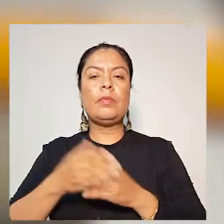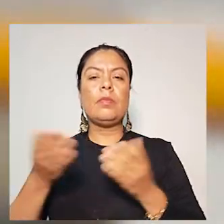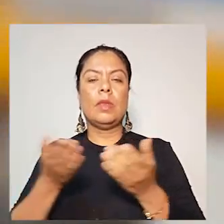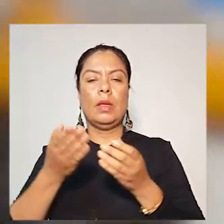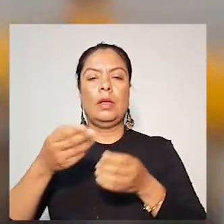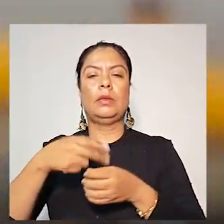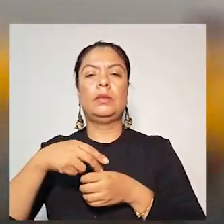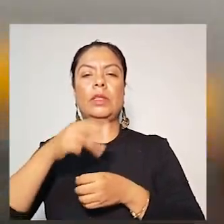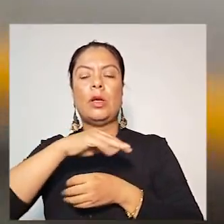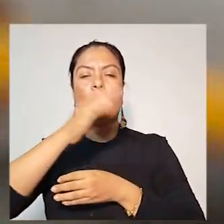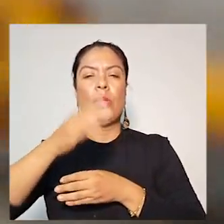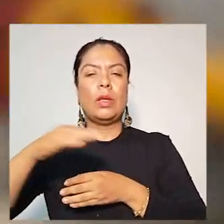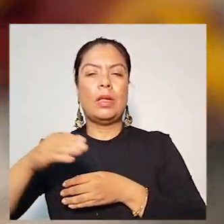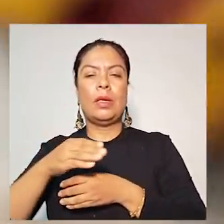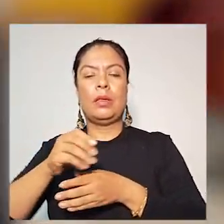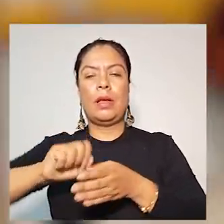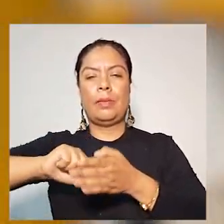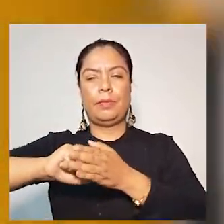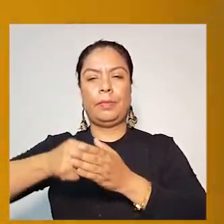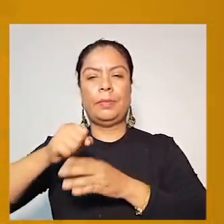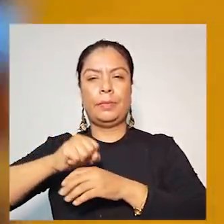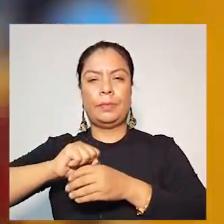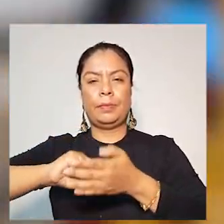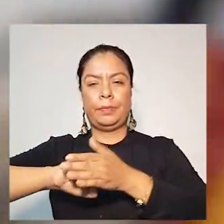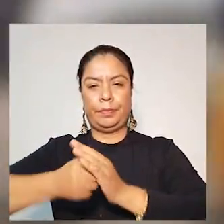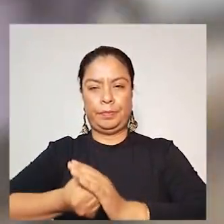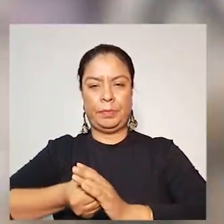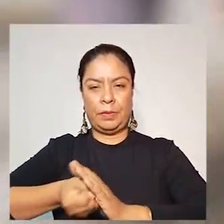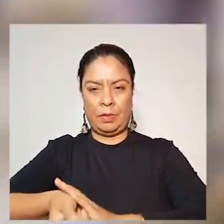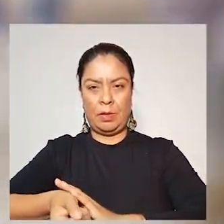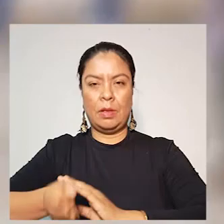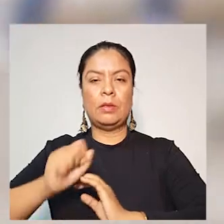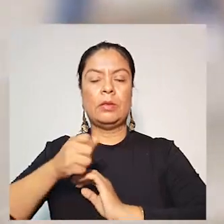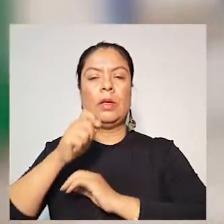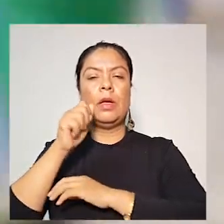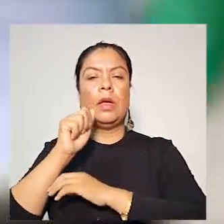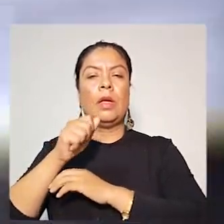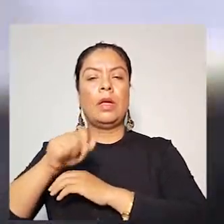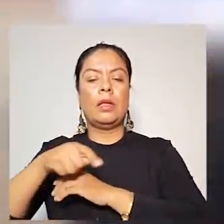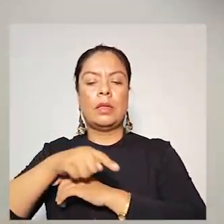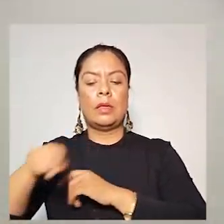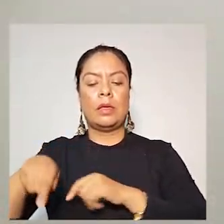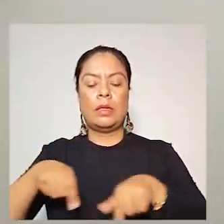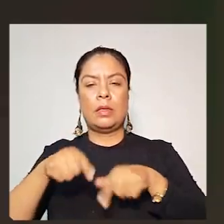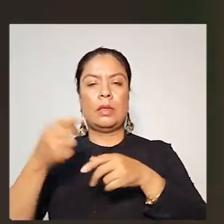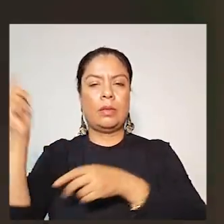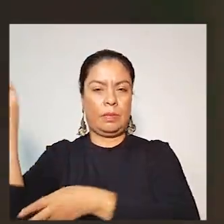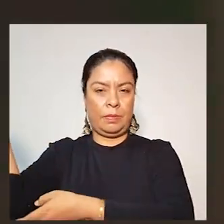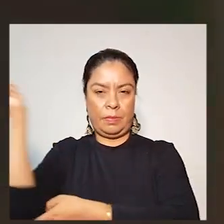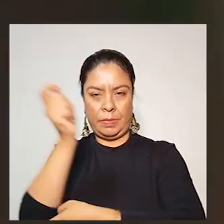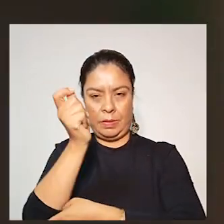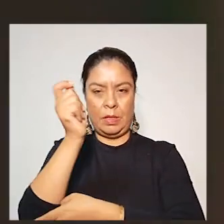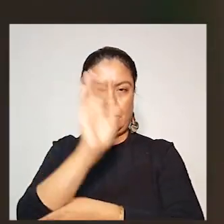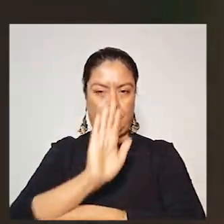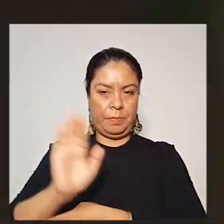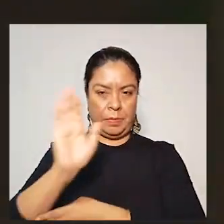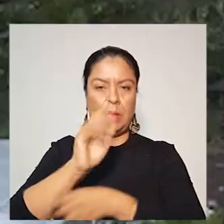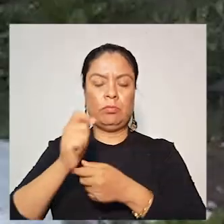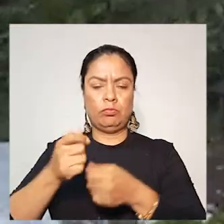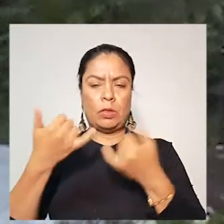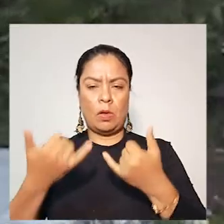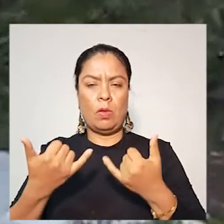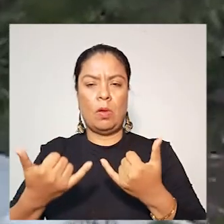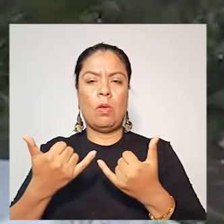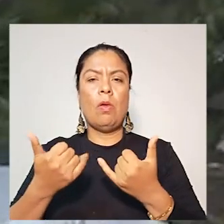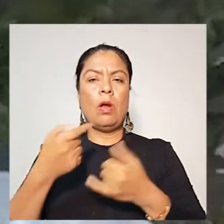empezaron a disfrutar del servicio de gas domiciliario, proyecto por más de 5.400 millones de pesos del Sistema General de Regalías del Departamento,